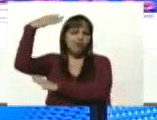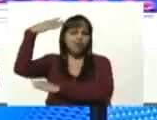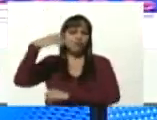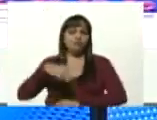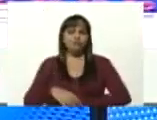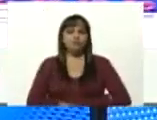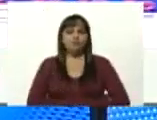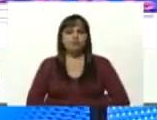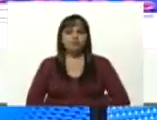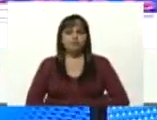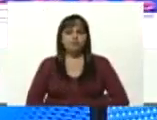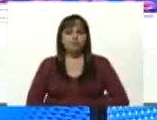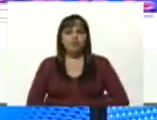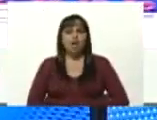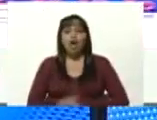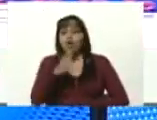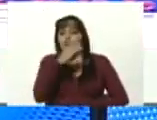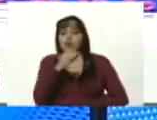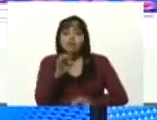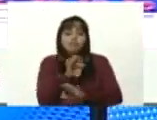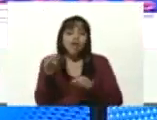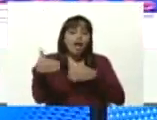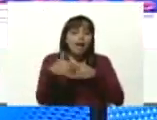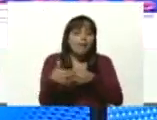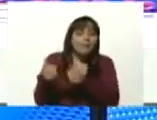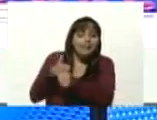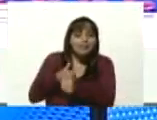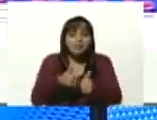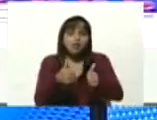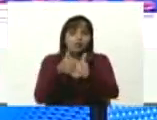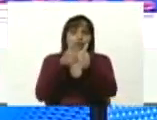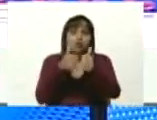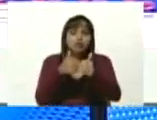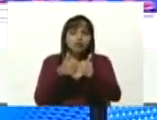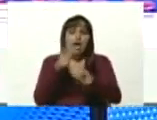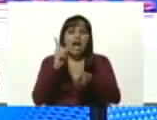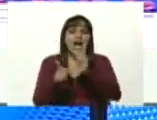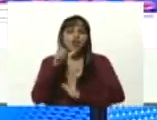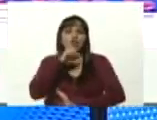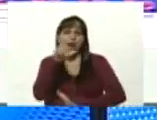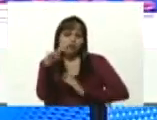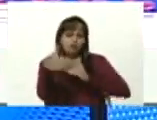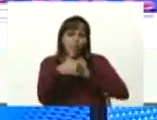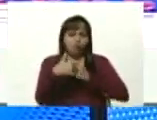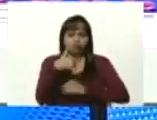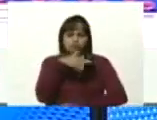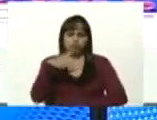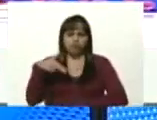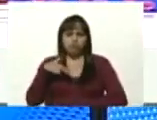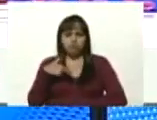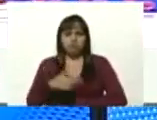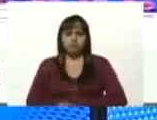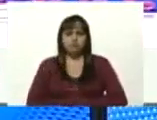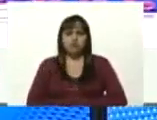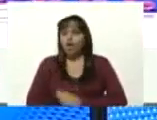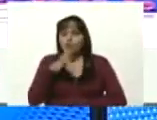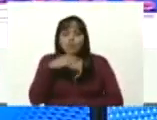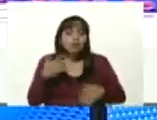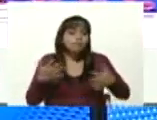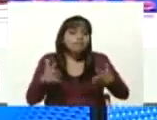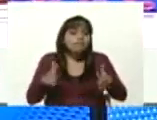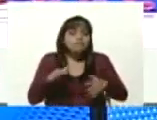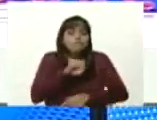no habrá ataque persecución amenaza que nos atemorice